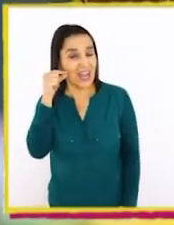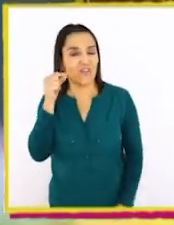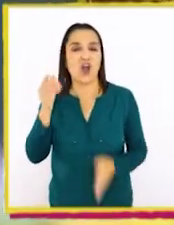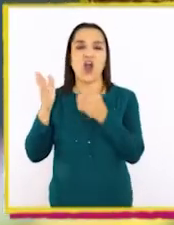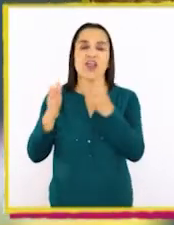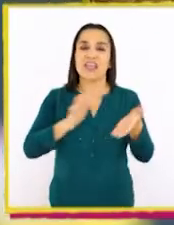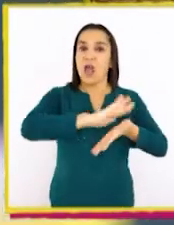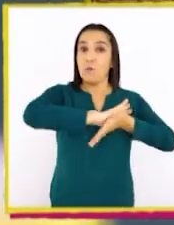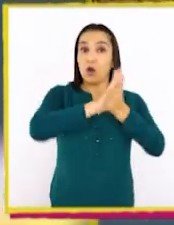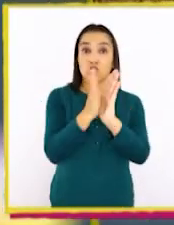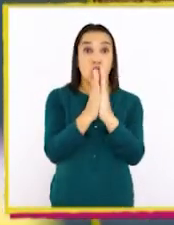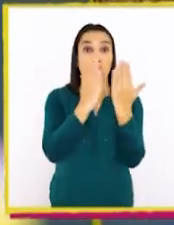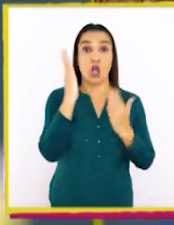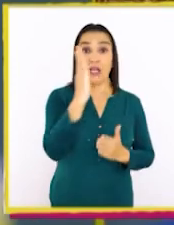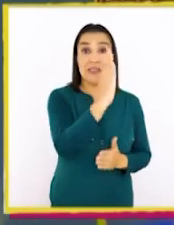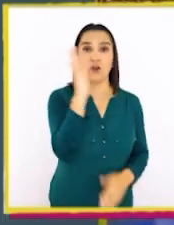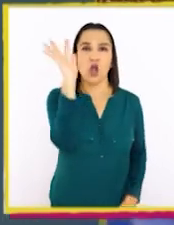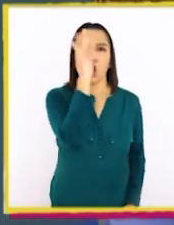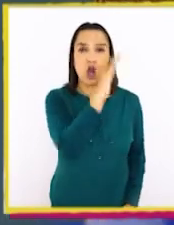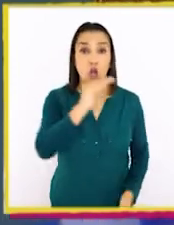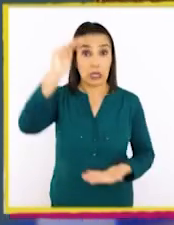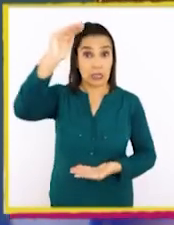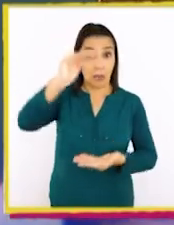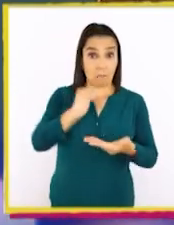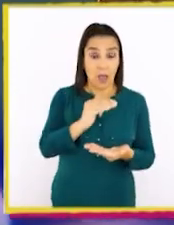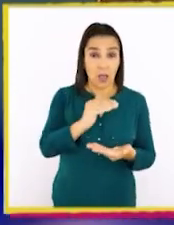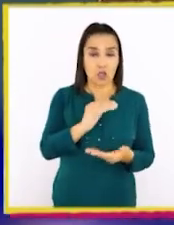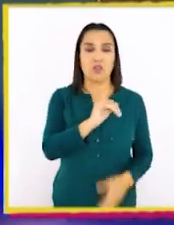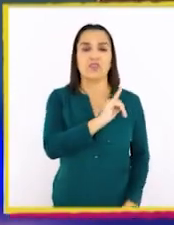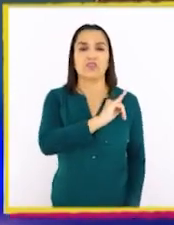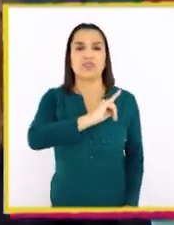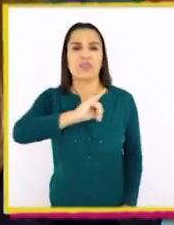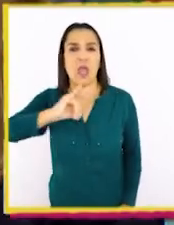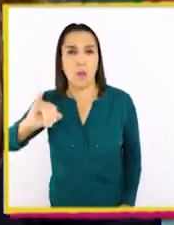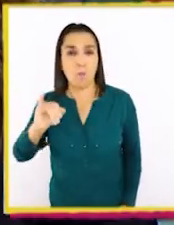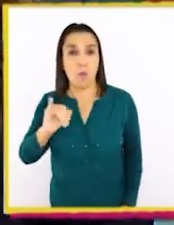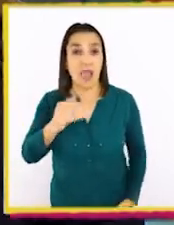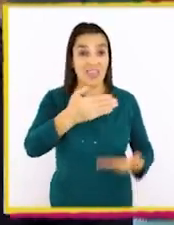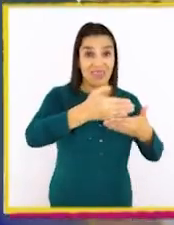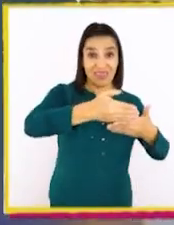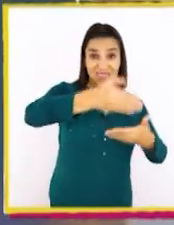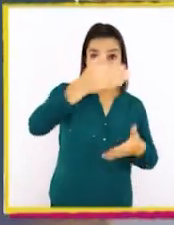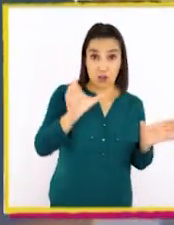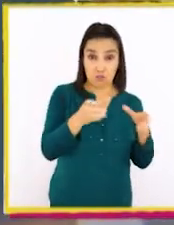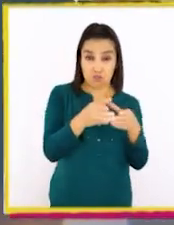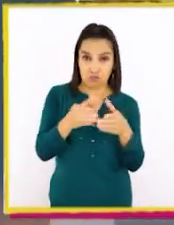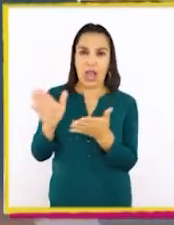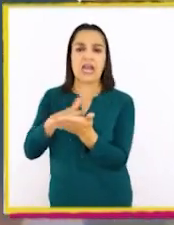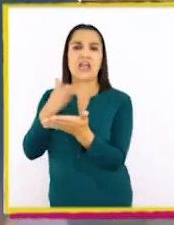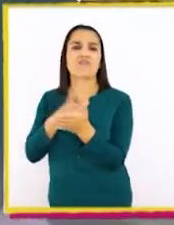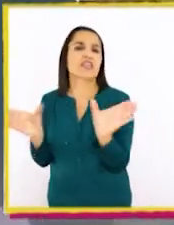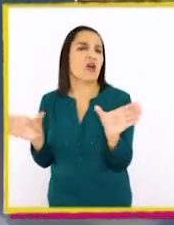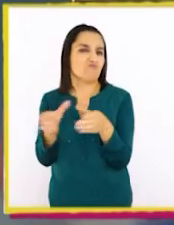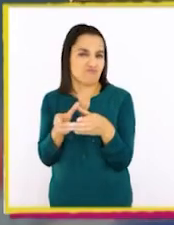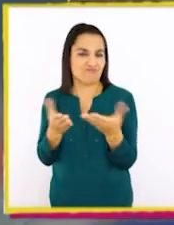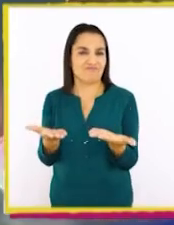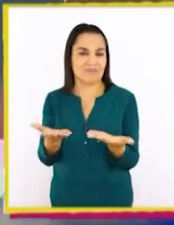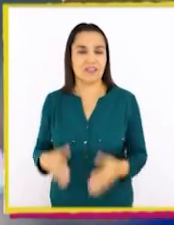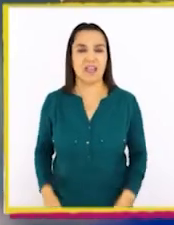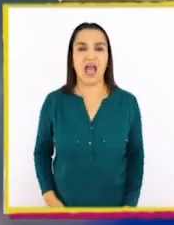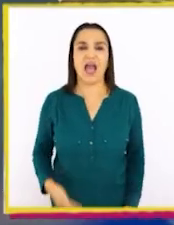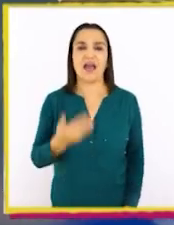Ordenamos todos los libros por color y tamaño. Y después separamos los diarios de las revistas. Ah,